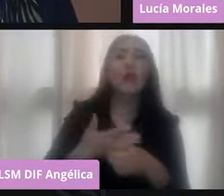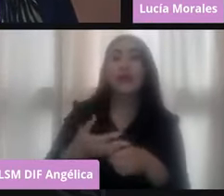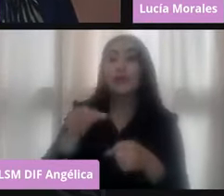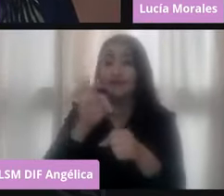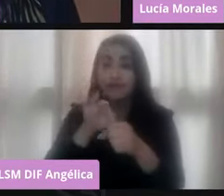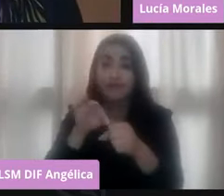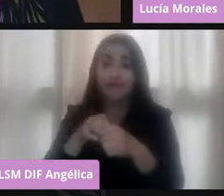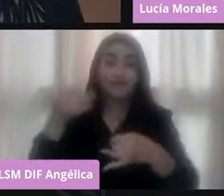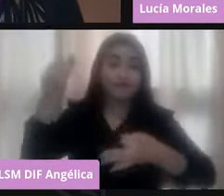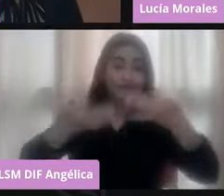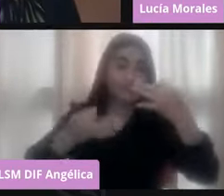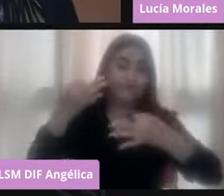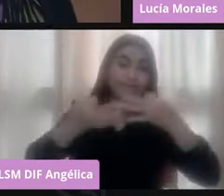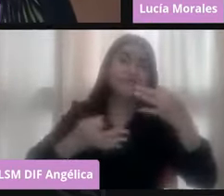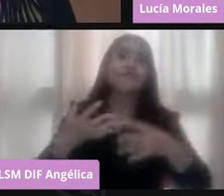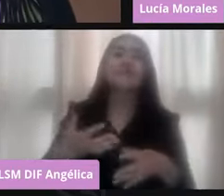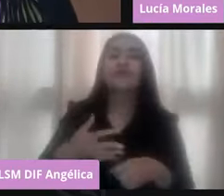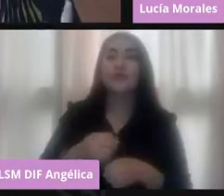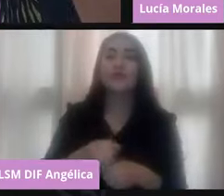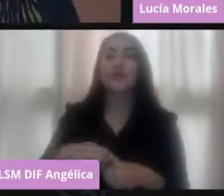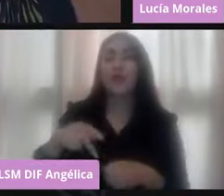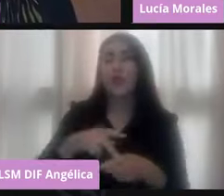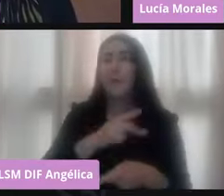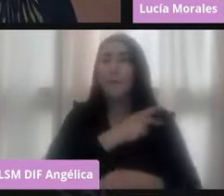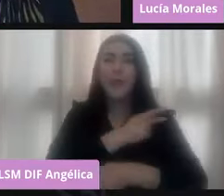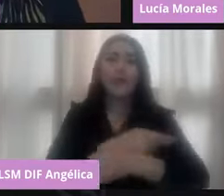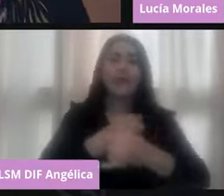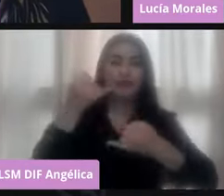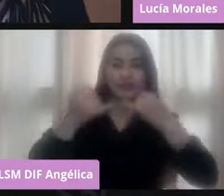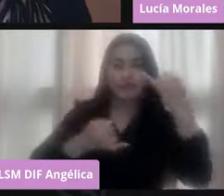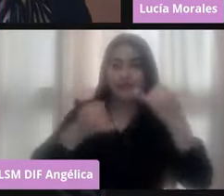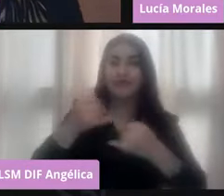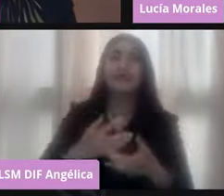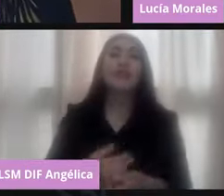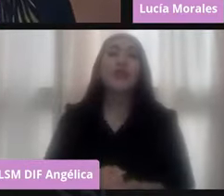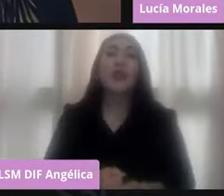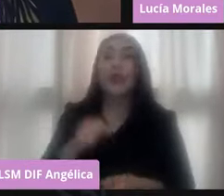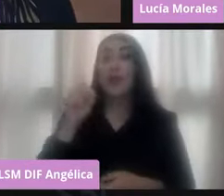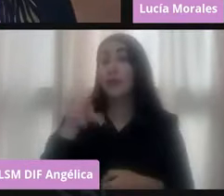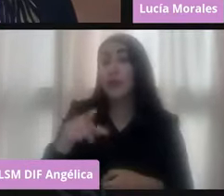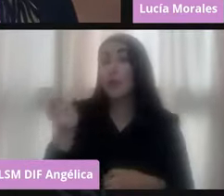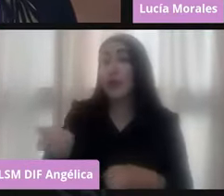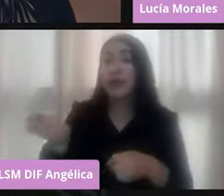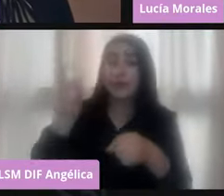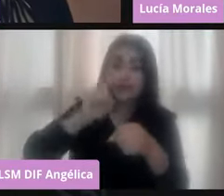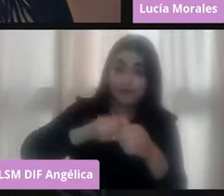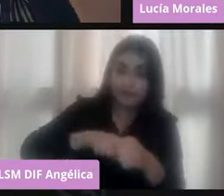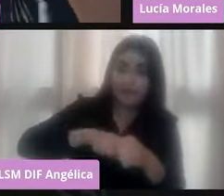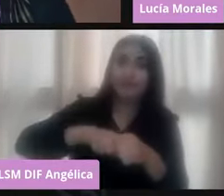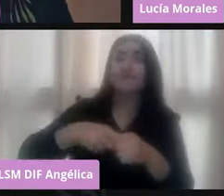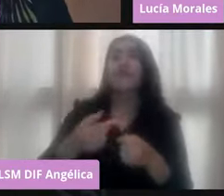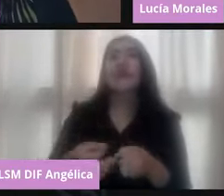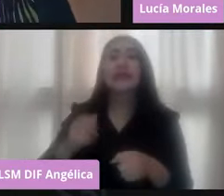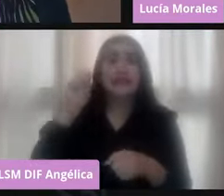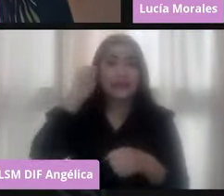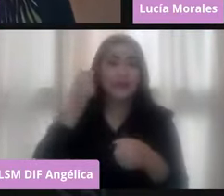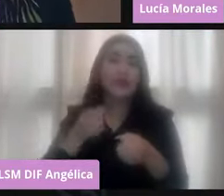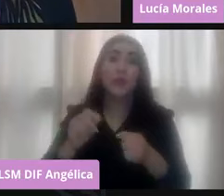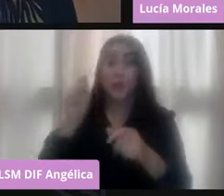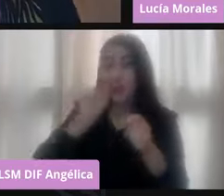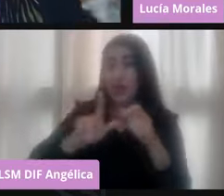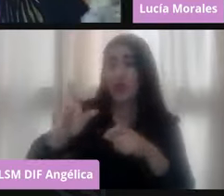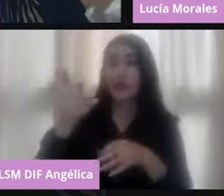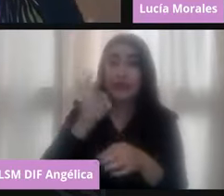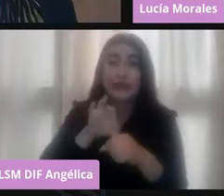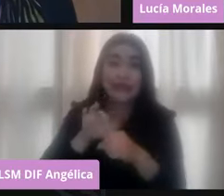Tribunal Electoral del Poder Judicial de la Federación. Es miembro del Servicio Profesional Electoral Nacional del Instituto Nacional